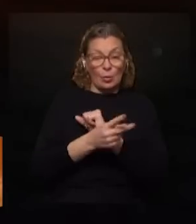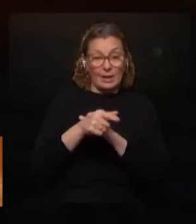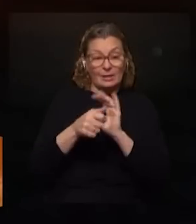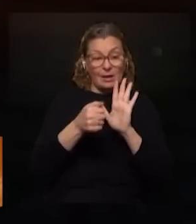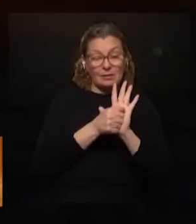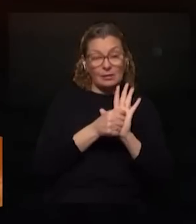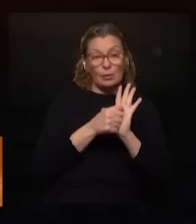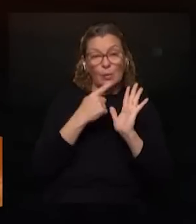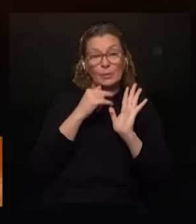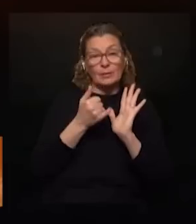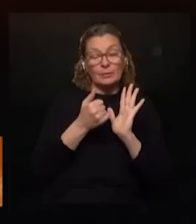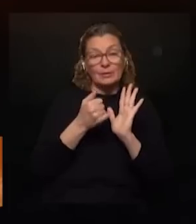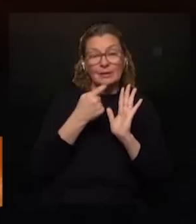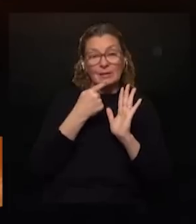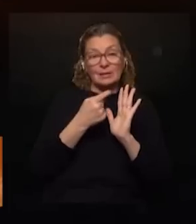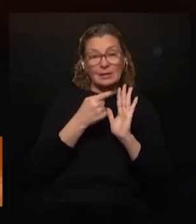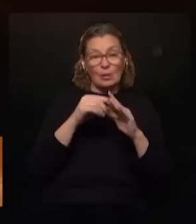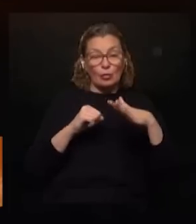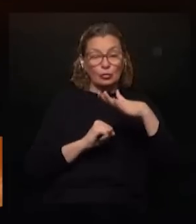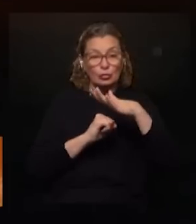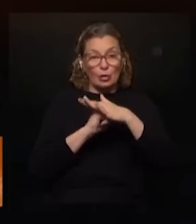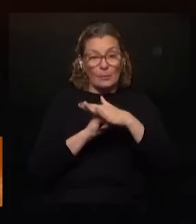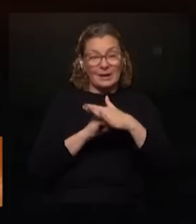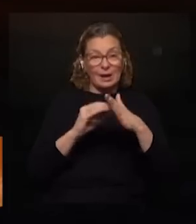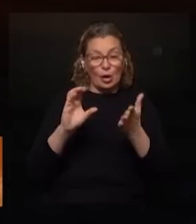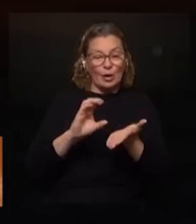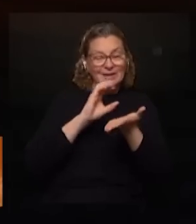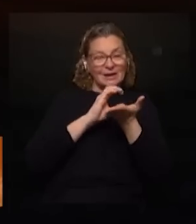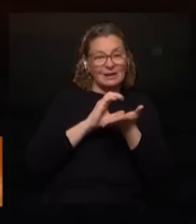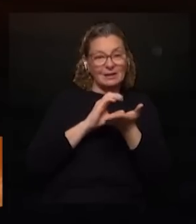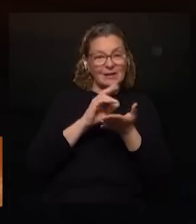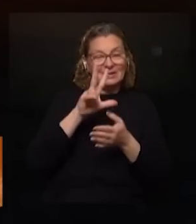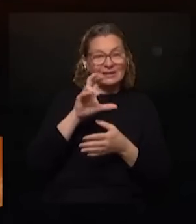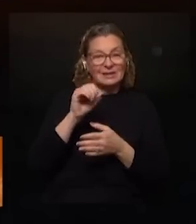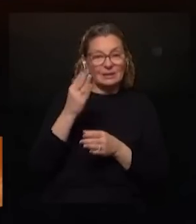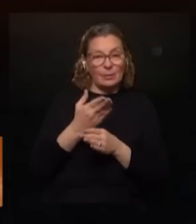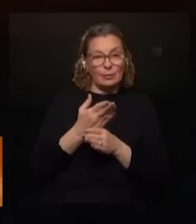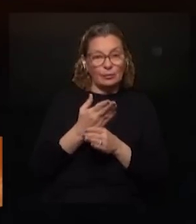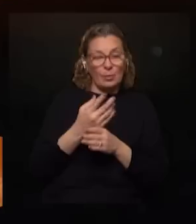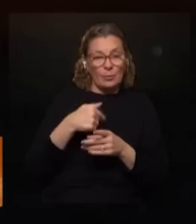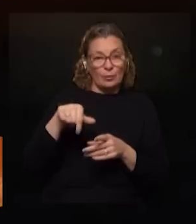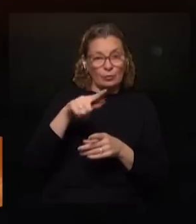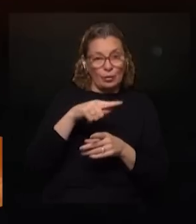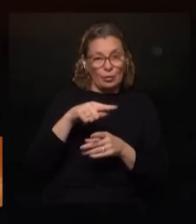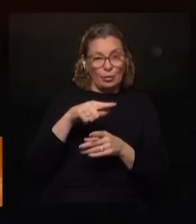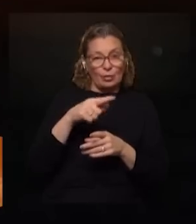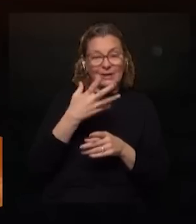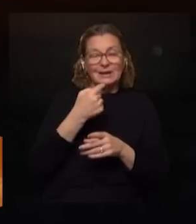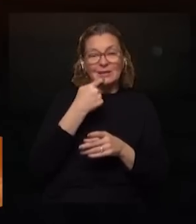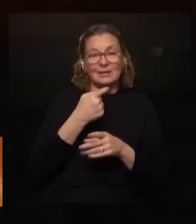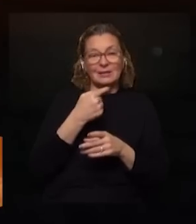artículo se establece un tope a los intereses que es el 30% por todo concepto es decir